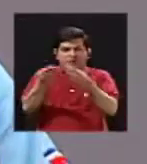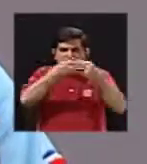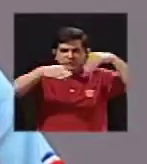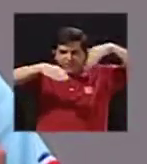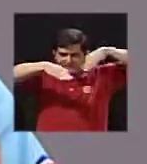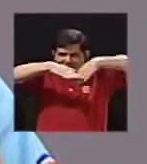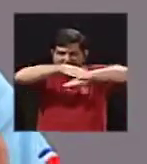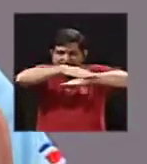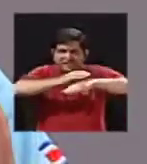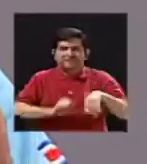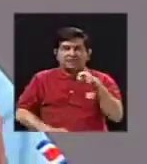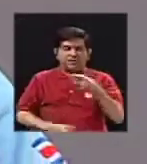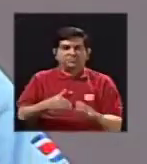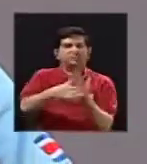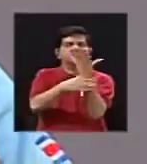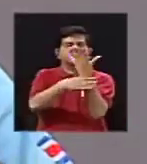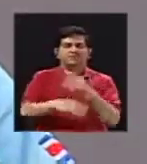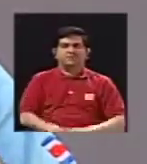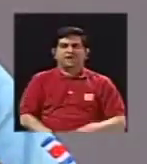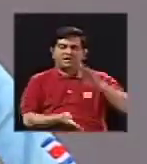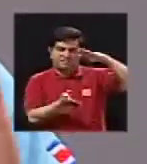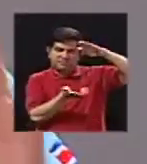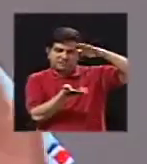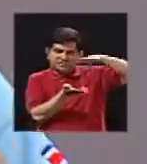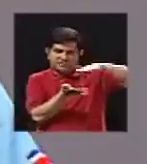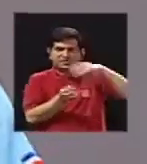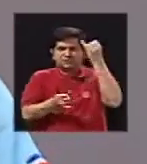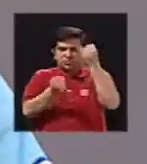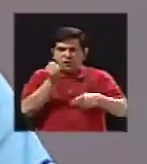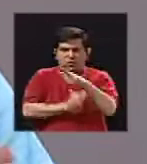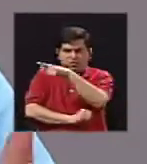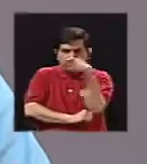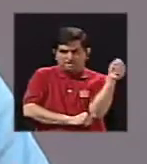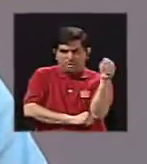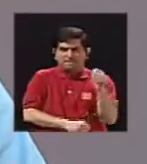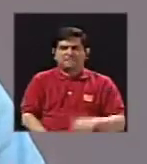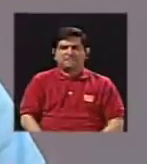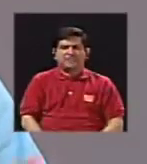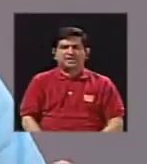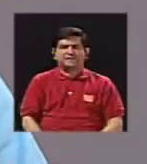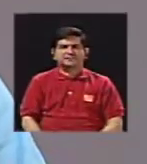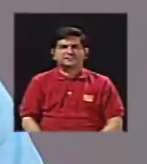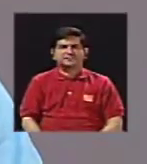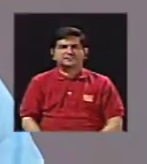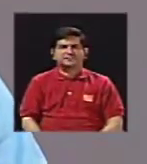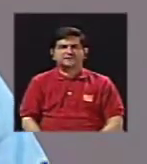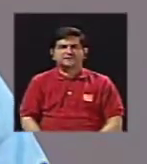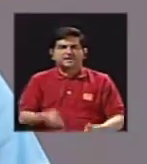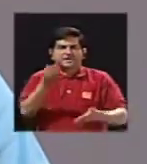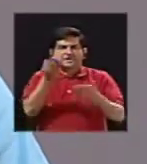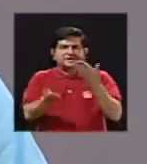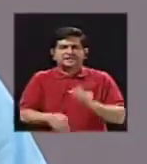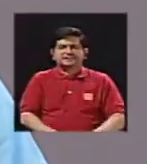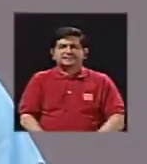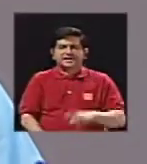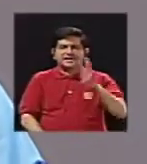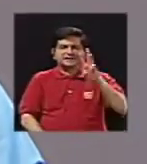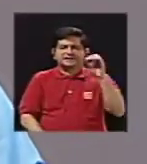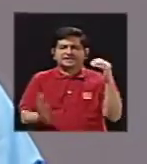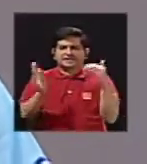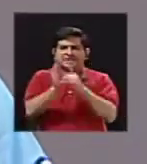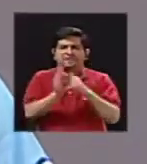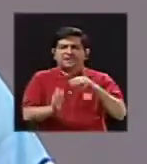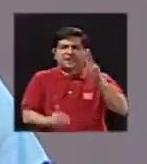Lo que queda, pues, lo que ha bajado en el último mes, ¿verdad? Estamos hablando que han sido por lo menos unos 60 mil metros